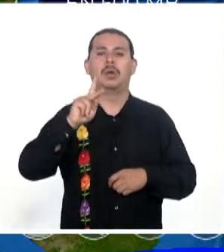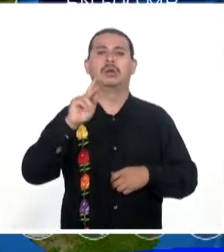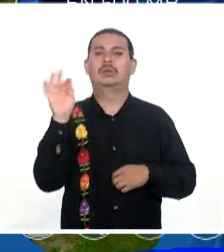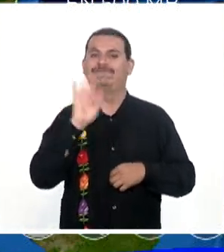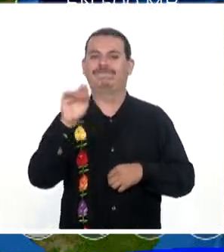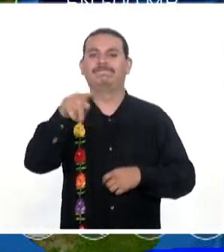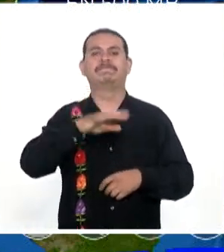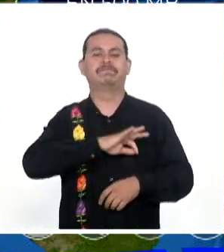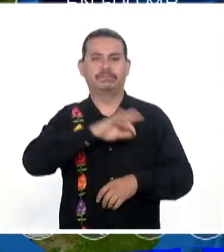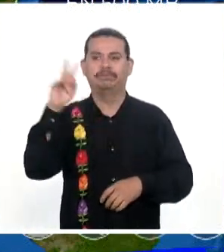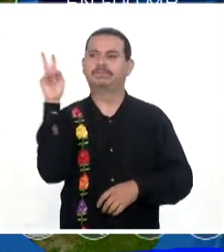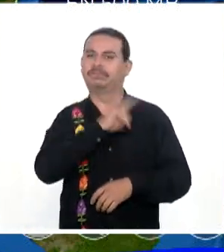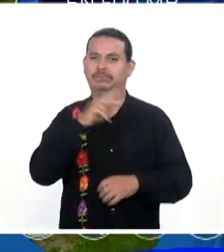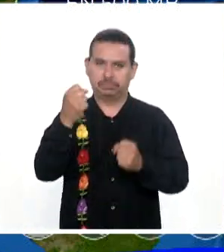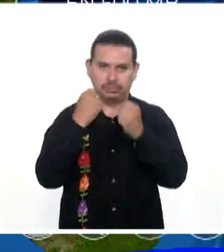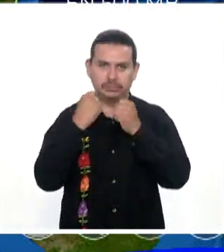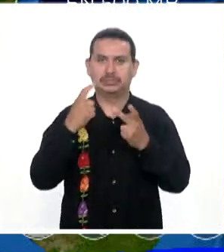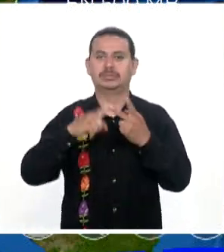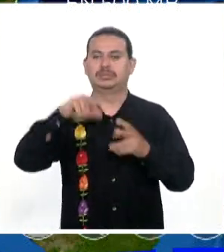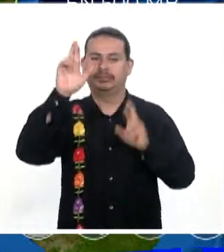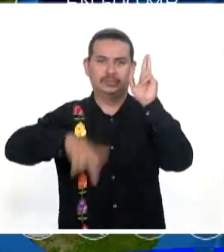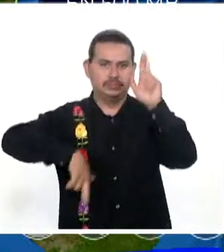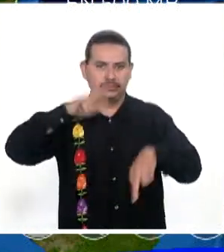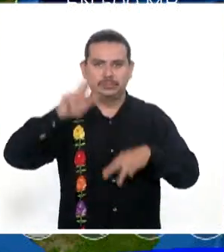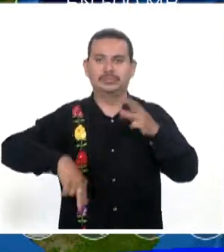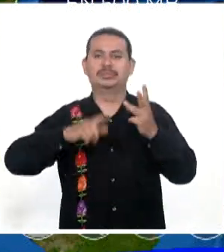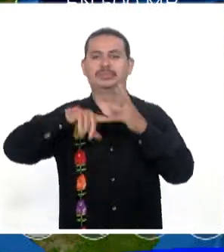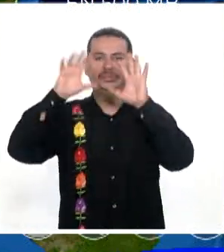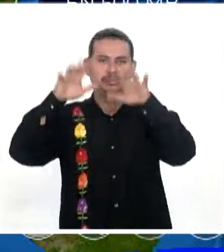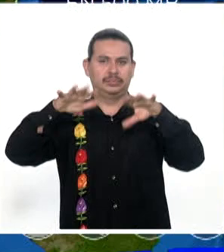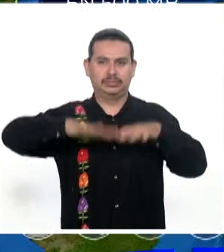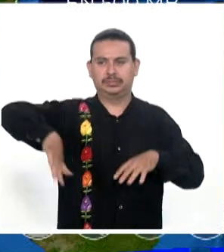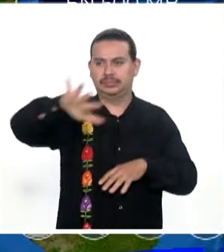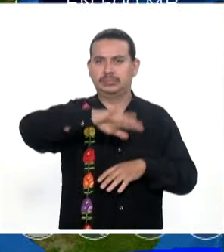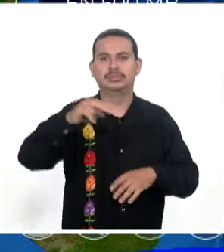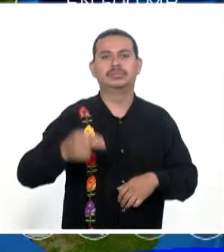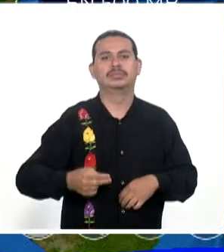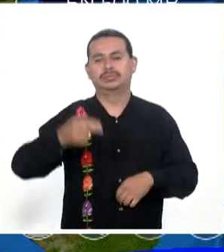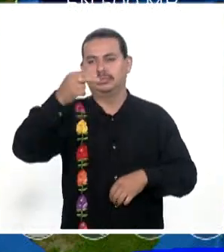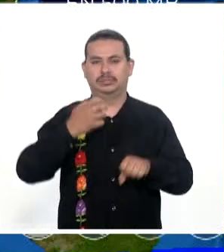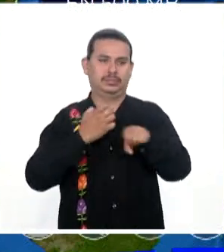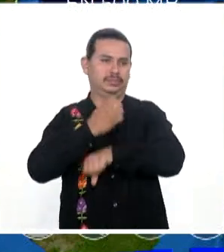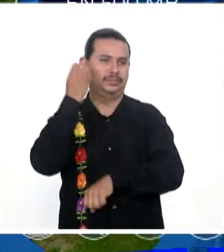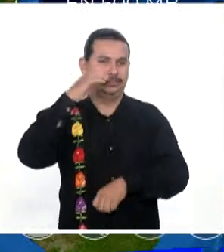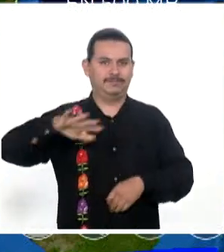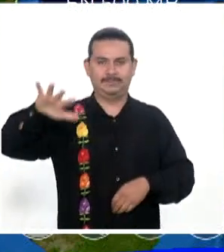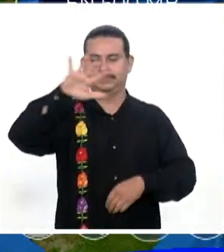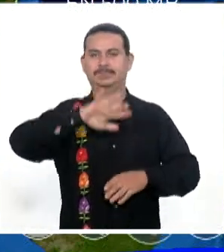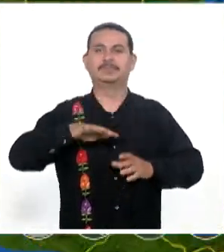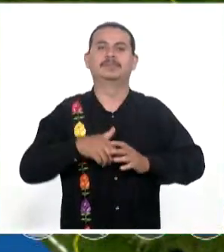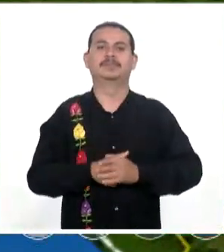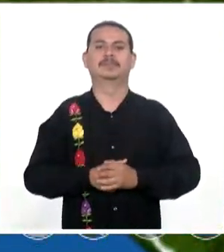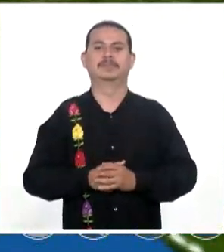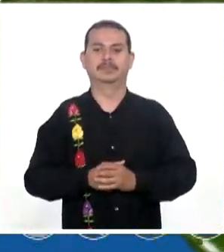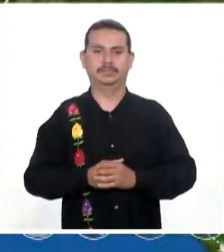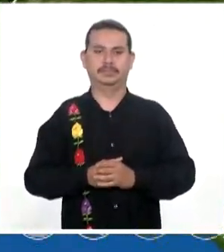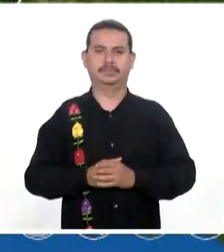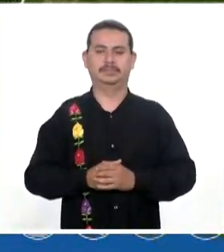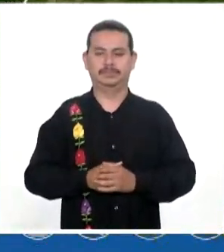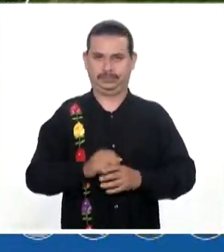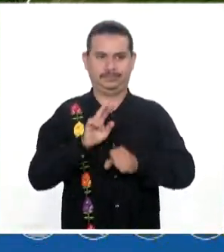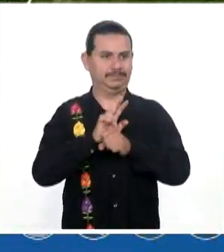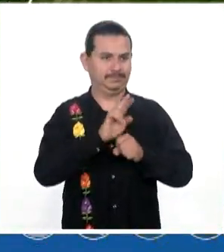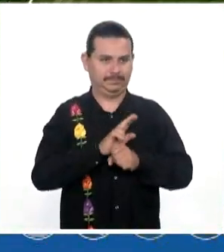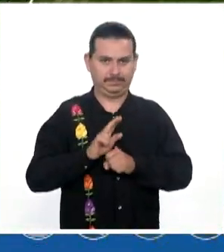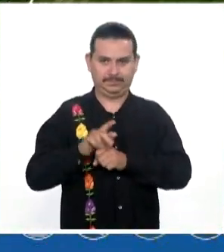Pero no se descartan Rachas de vientos Actividad eléctrica Y chubascos En la parte Norte del estado Así es que